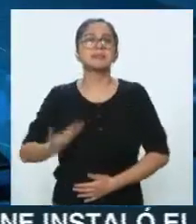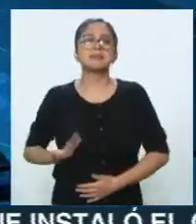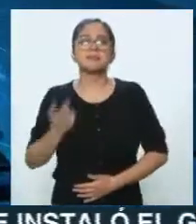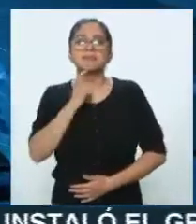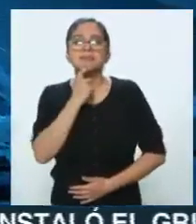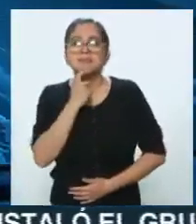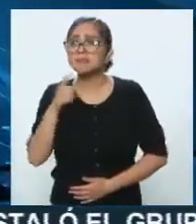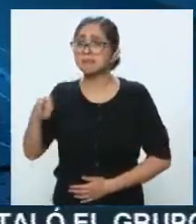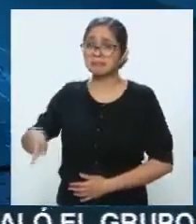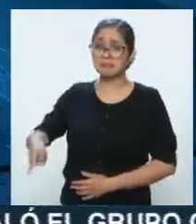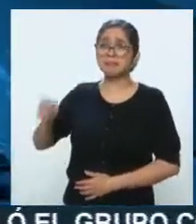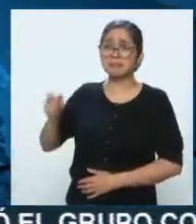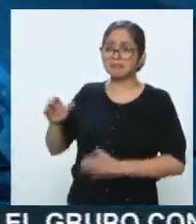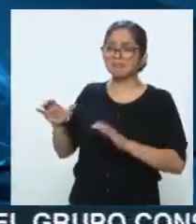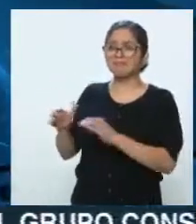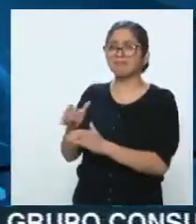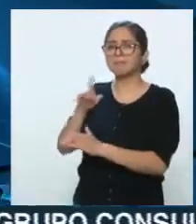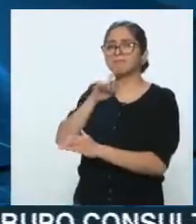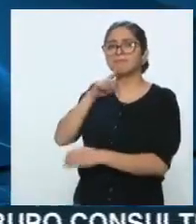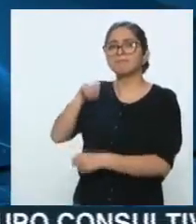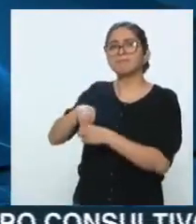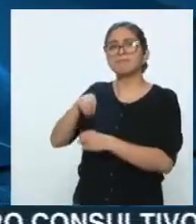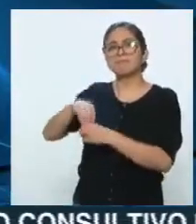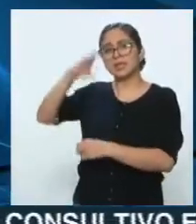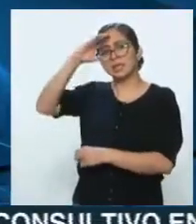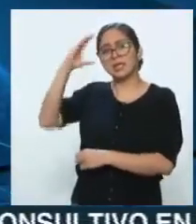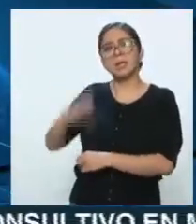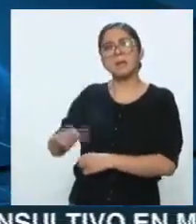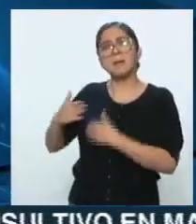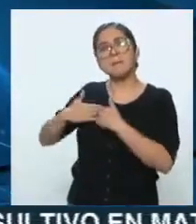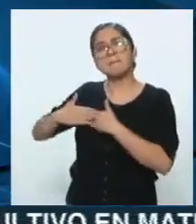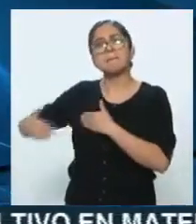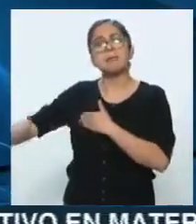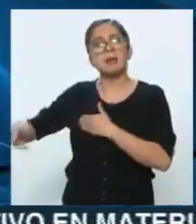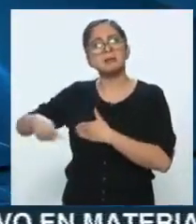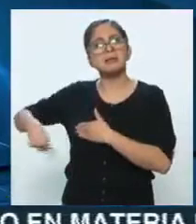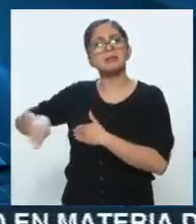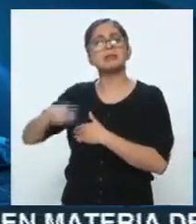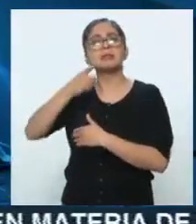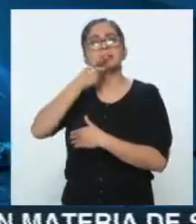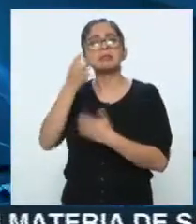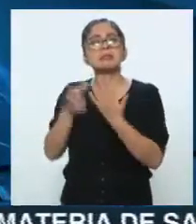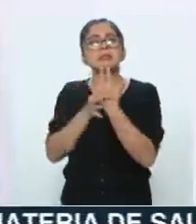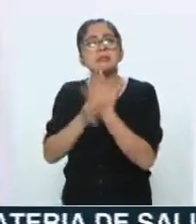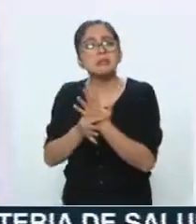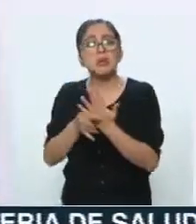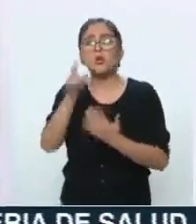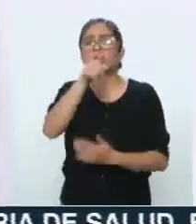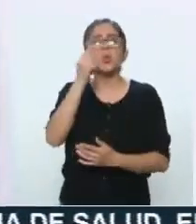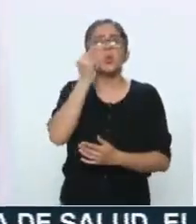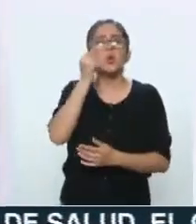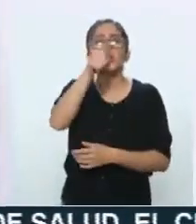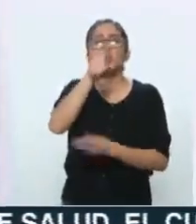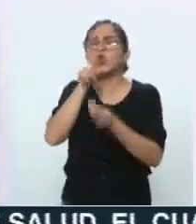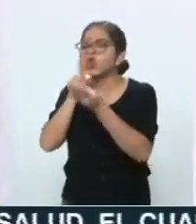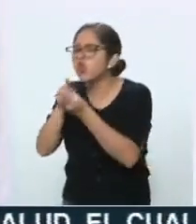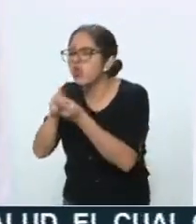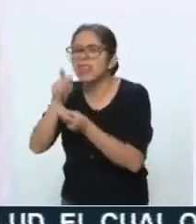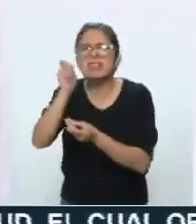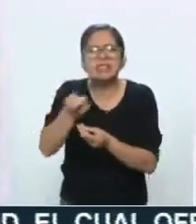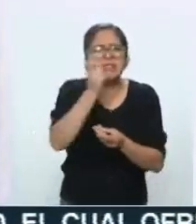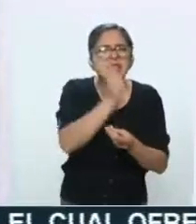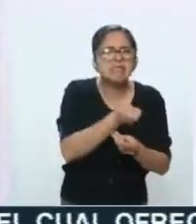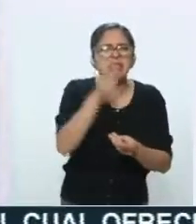una trama criminal amplia. Como lo dijo alguna vez mi cuate, fisgón, mira, donde le rascaras salía pus y